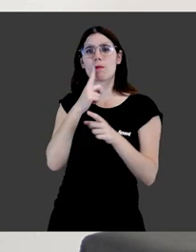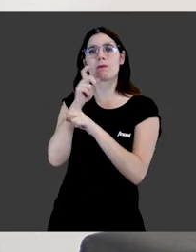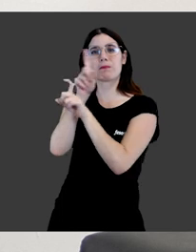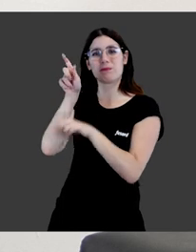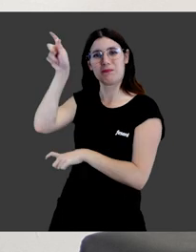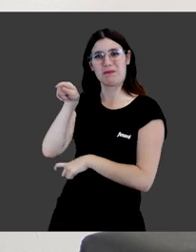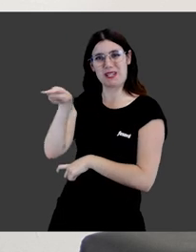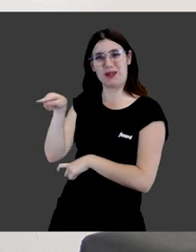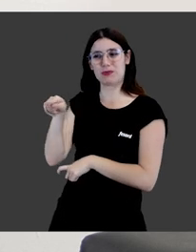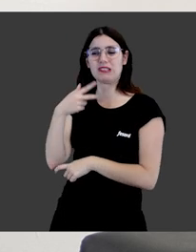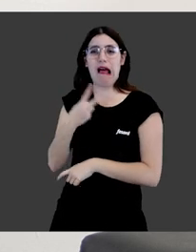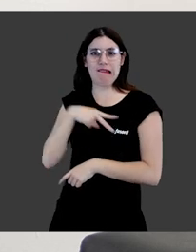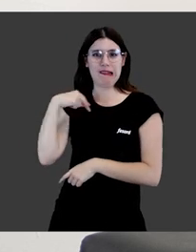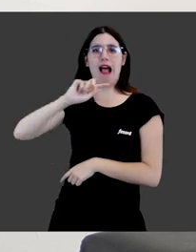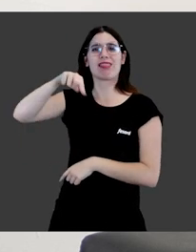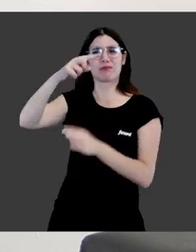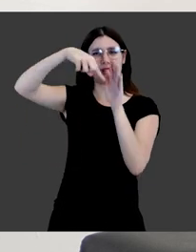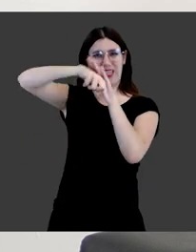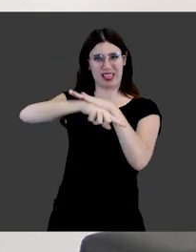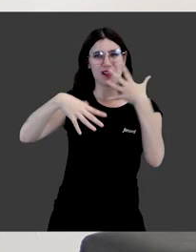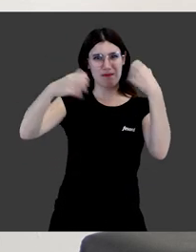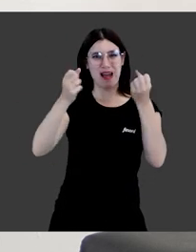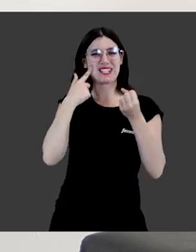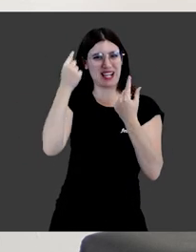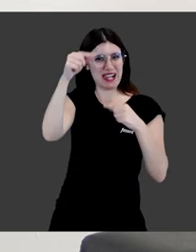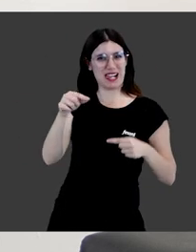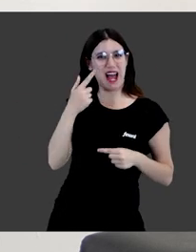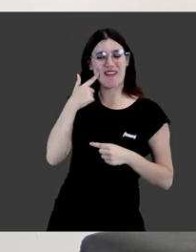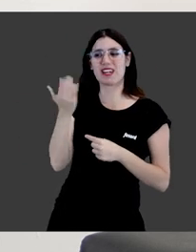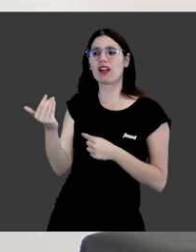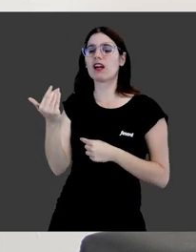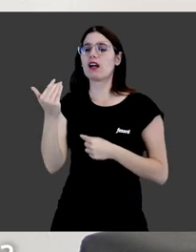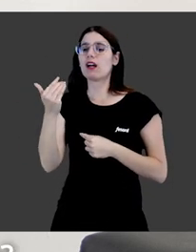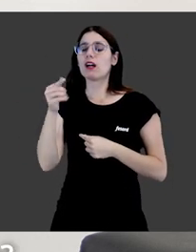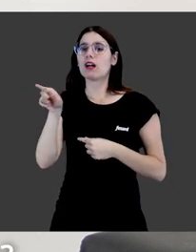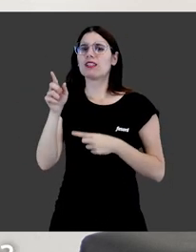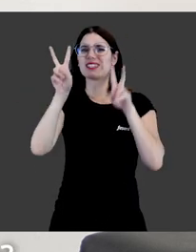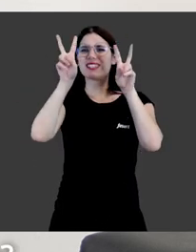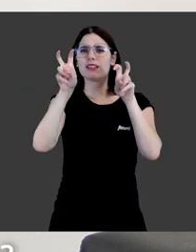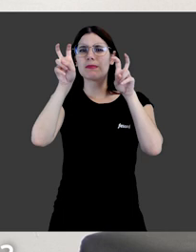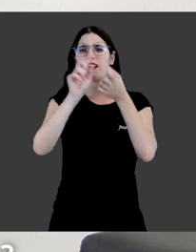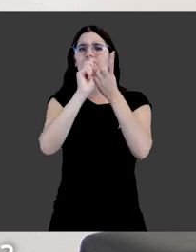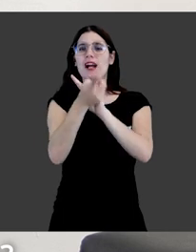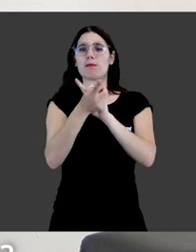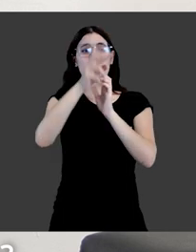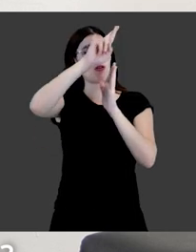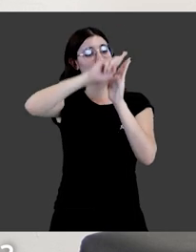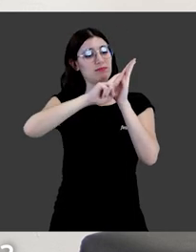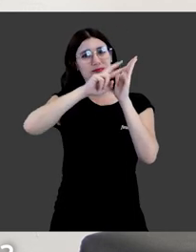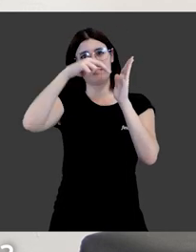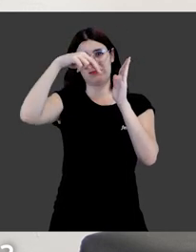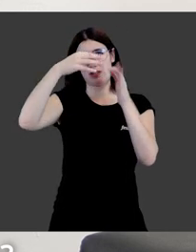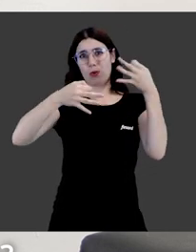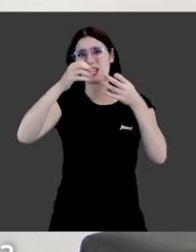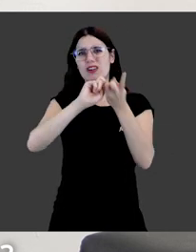a empezar con una pregunta de corte general, después ya iremos matizando. ¿En qué consiste este cambio de